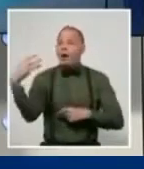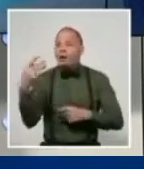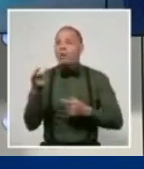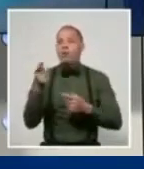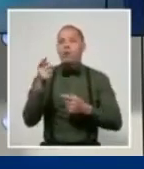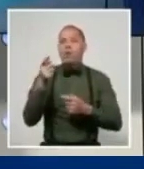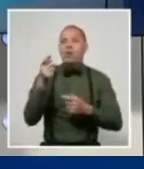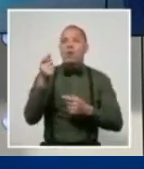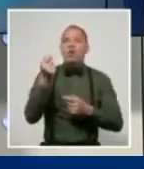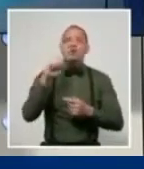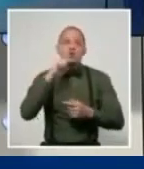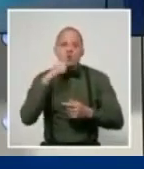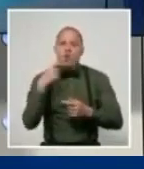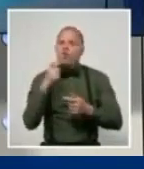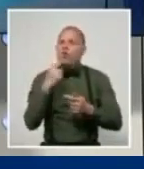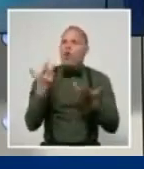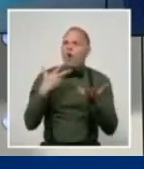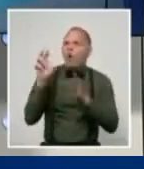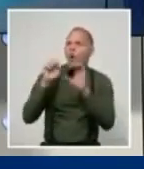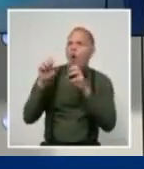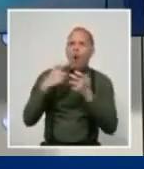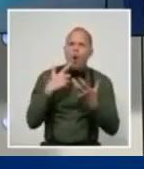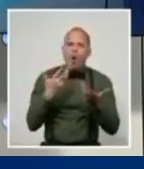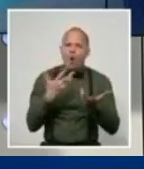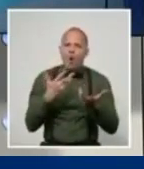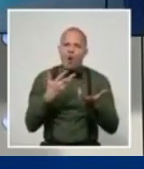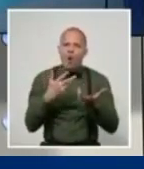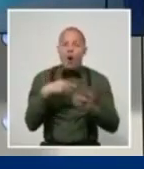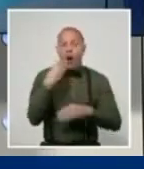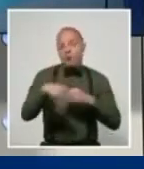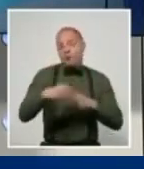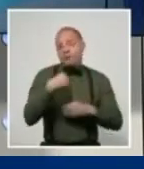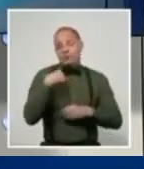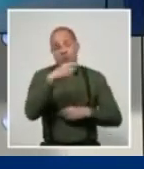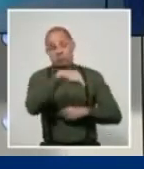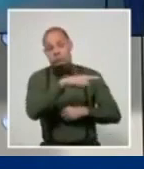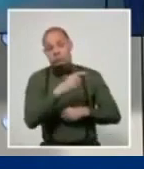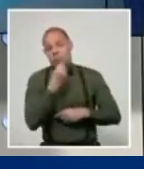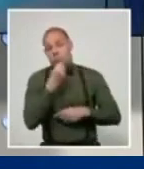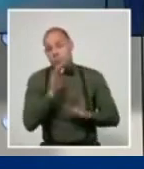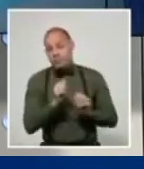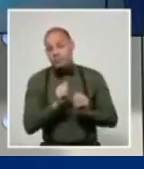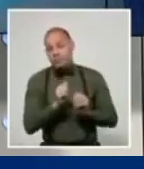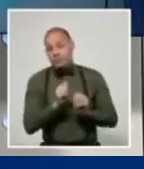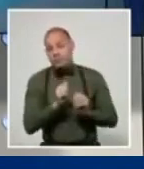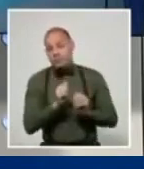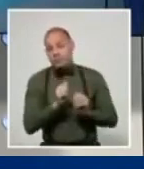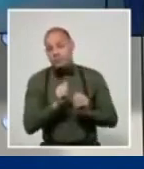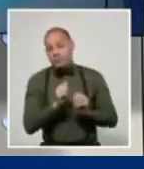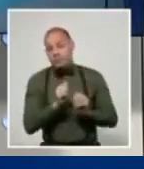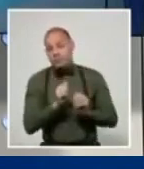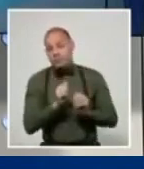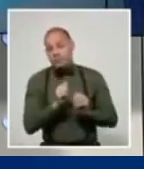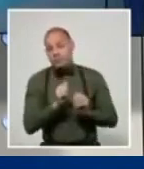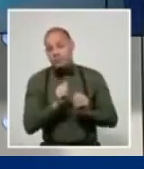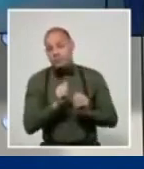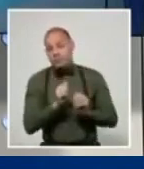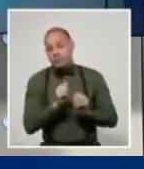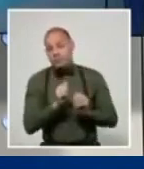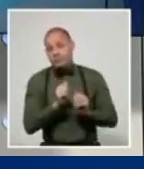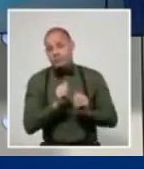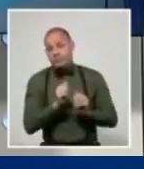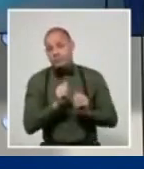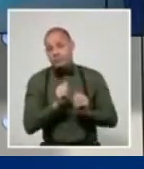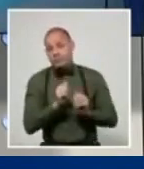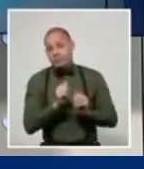las tiendas en MLC, el abastecimiento de las tiendas en CUP y CUC. ¡Para! ¿Usted ha oído decir a este